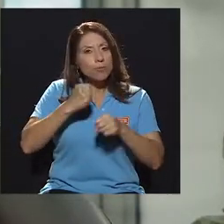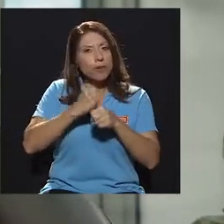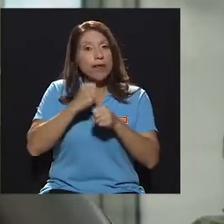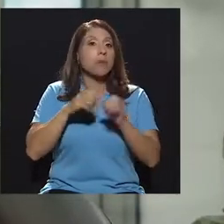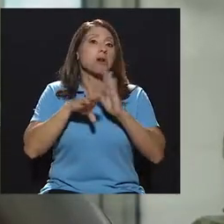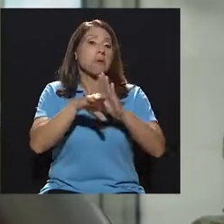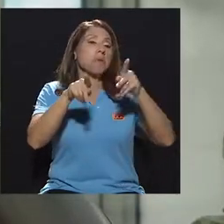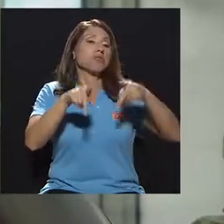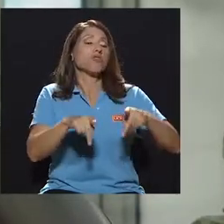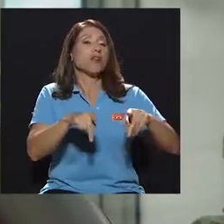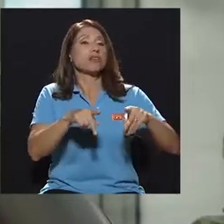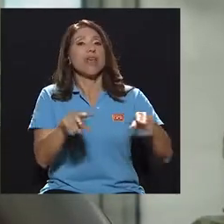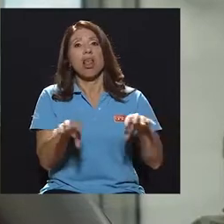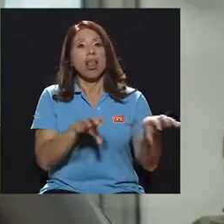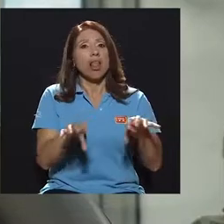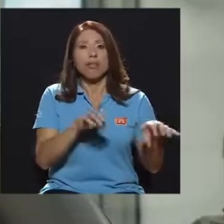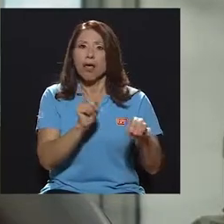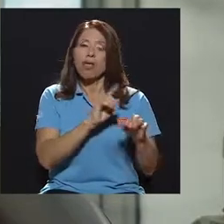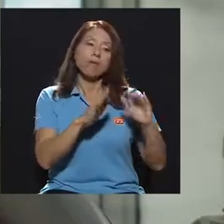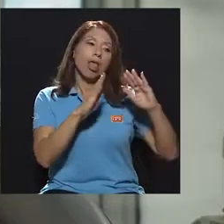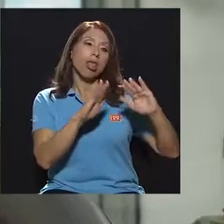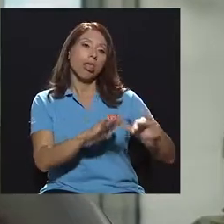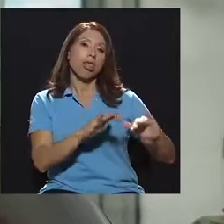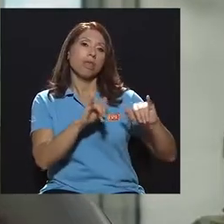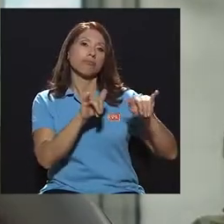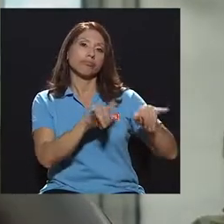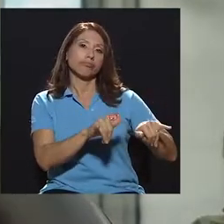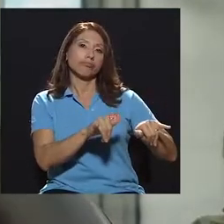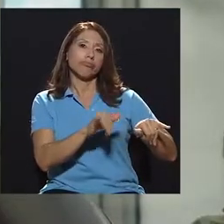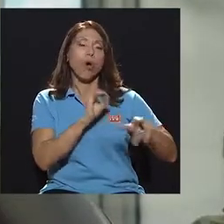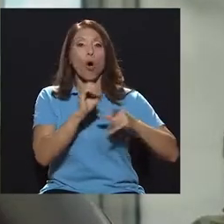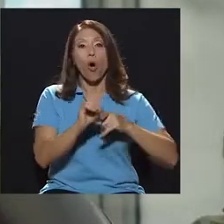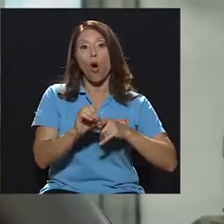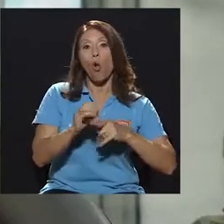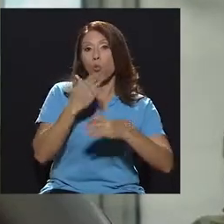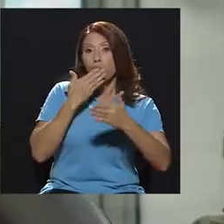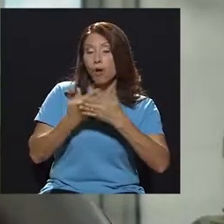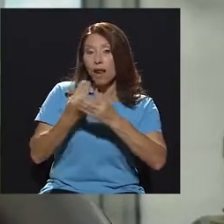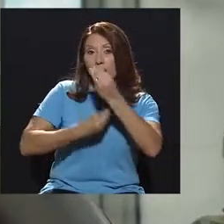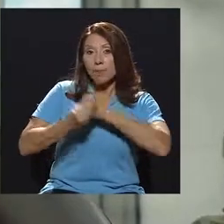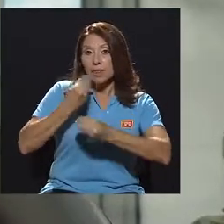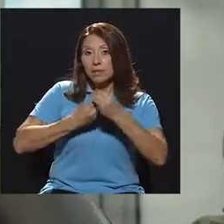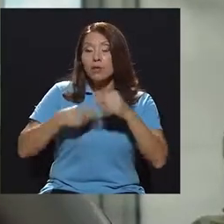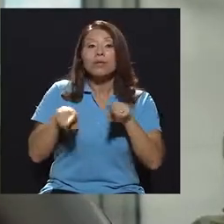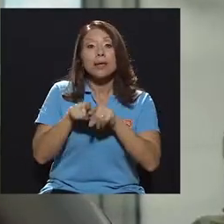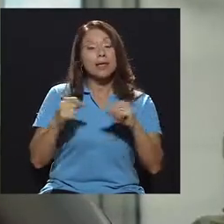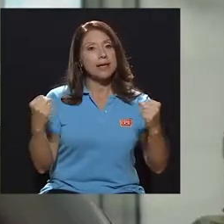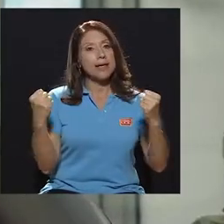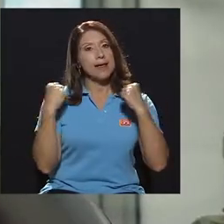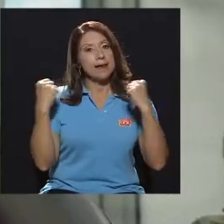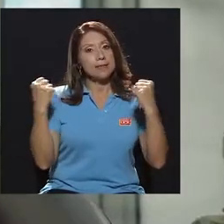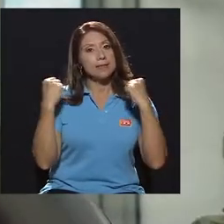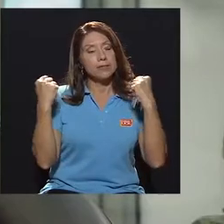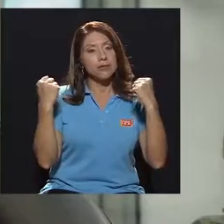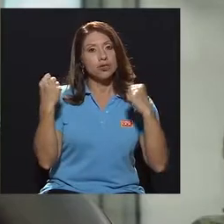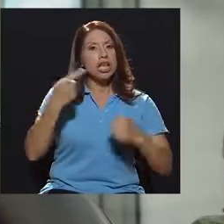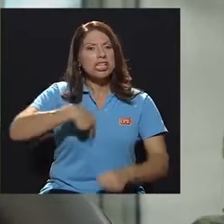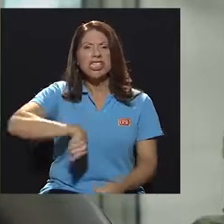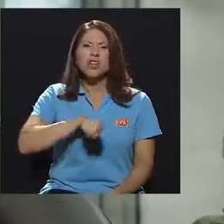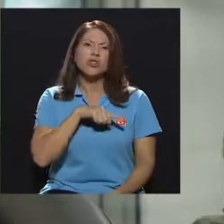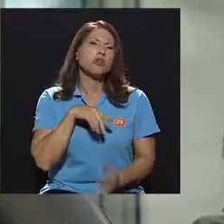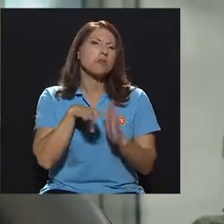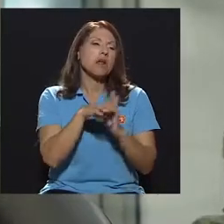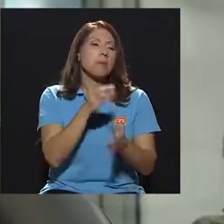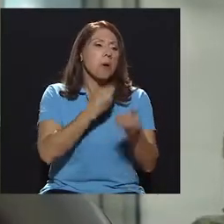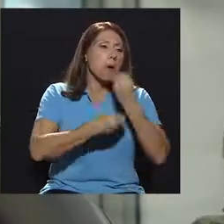una alimentación adecuada, el ejercicio, que si no hacemos este tipo de cosas, el tipo de comida, si comemos mucha comida,